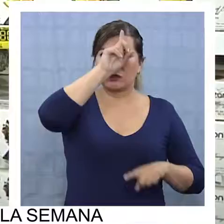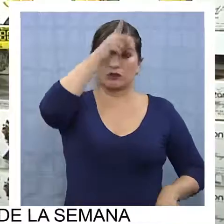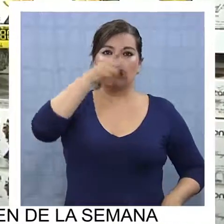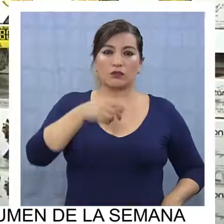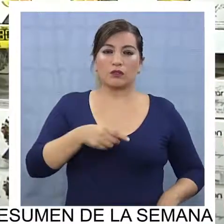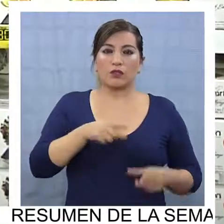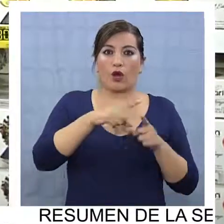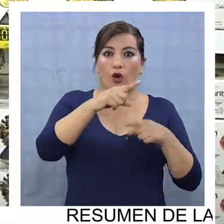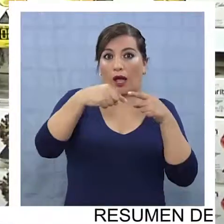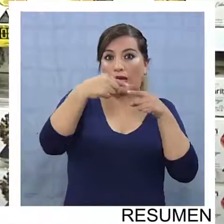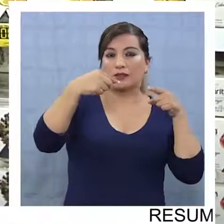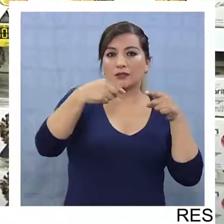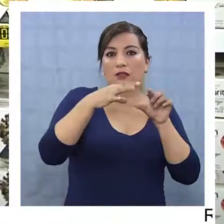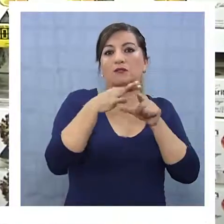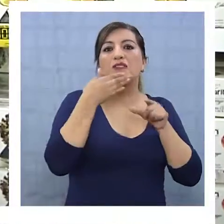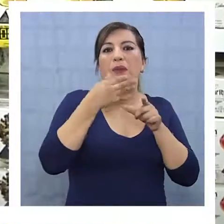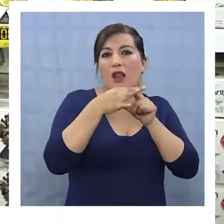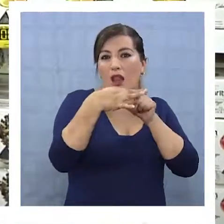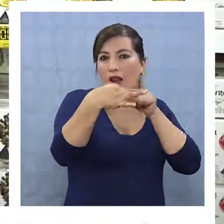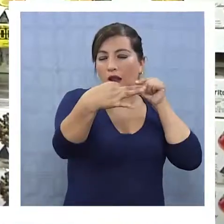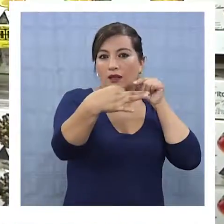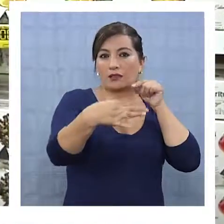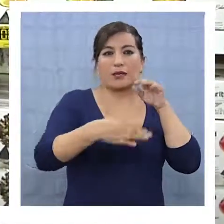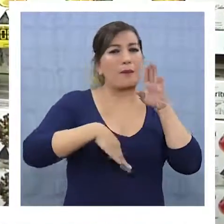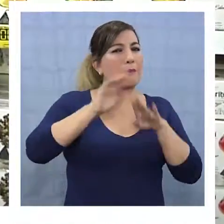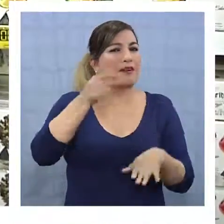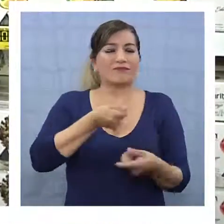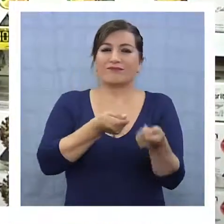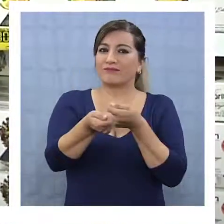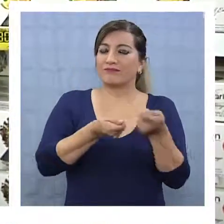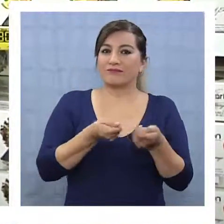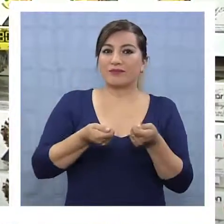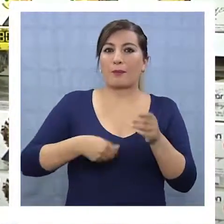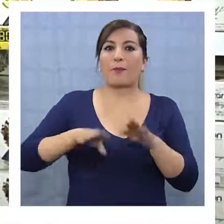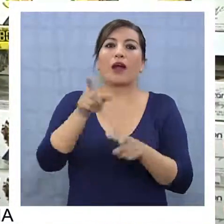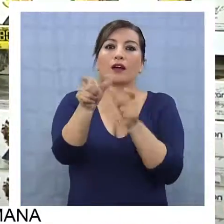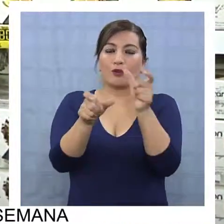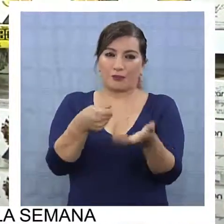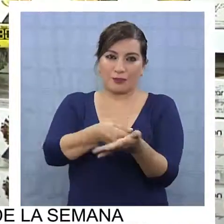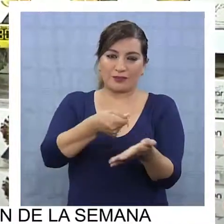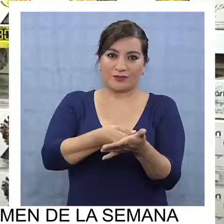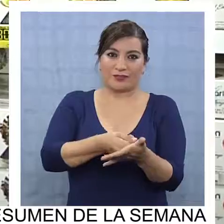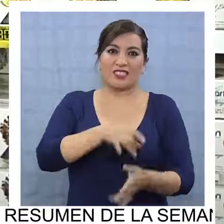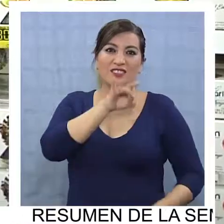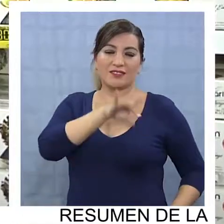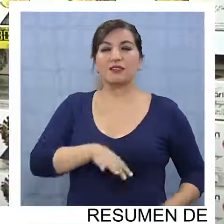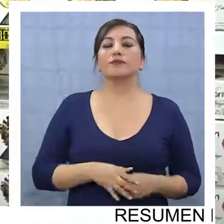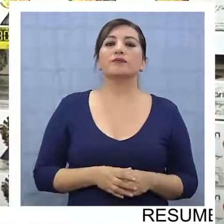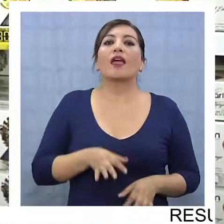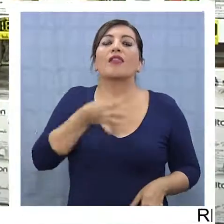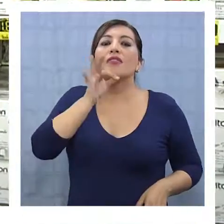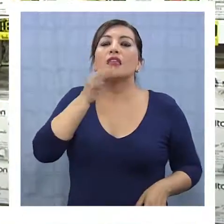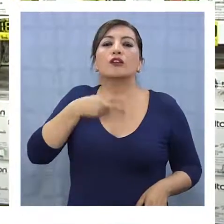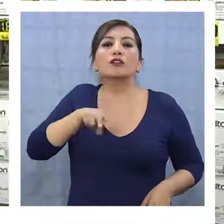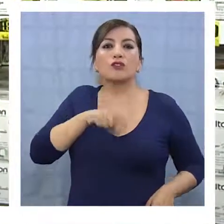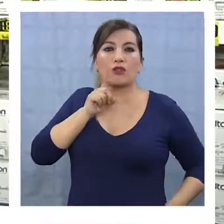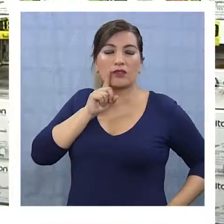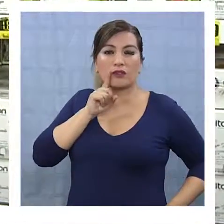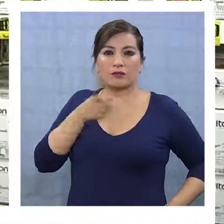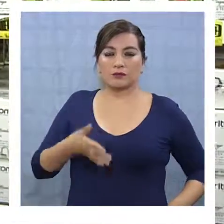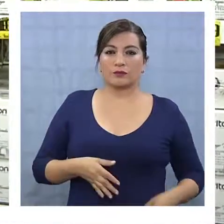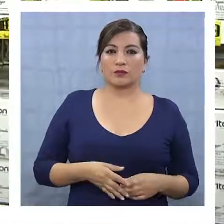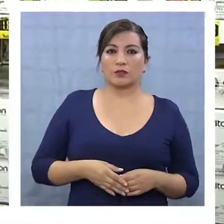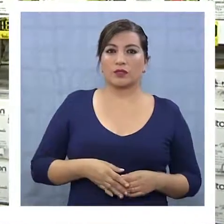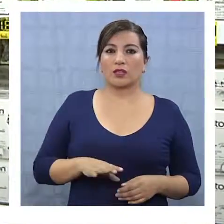tradicional de hoja crespa y de hoja larga, que es el que más se vende y el que más consume la gente acá en Chile. Los té que